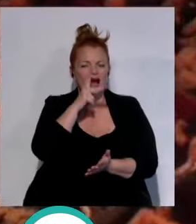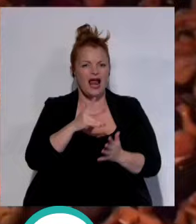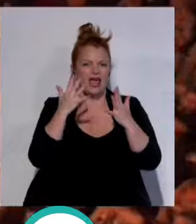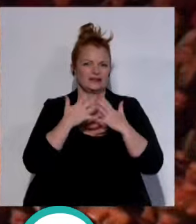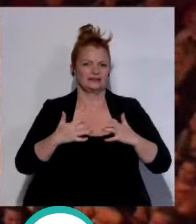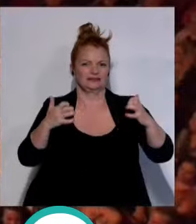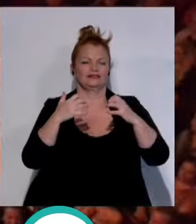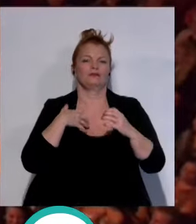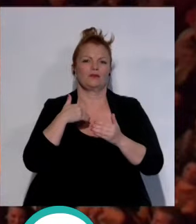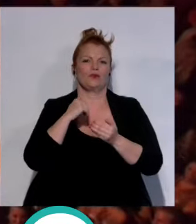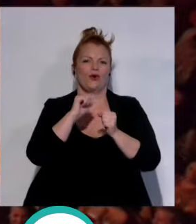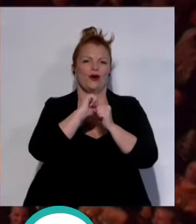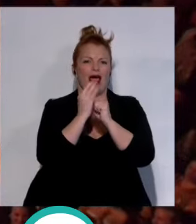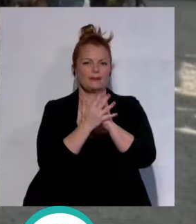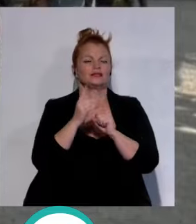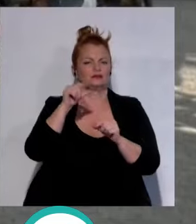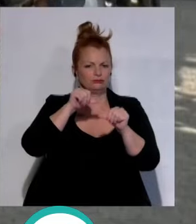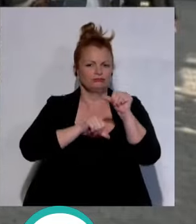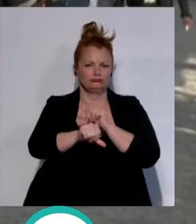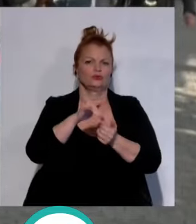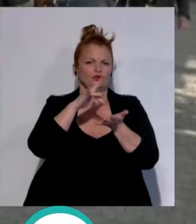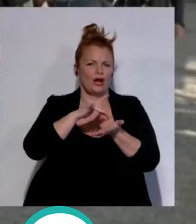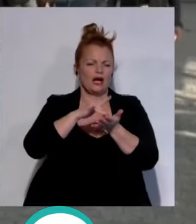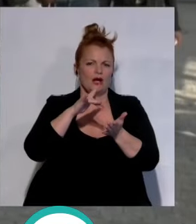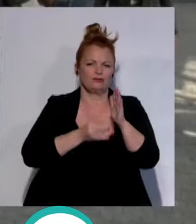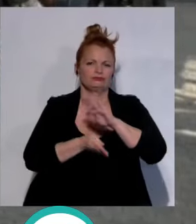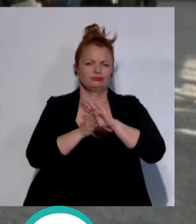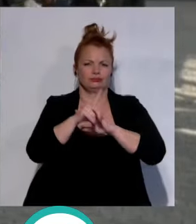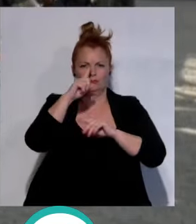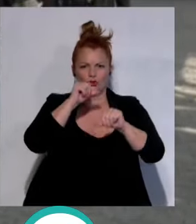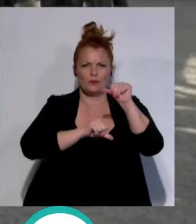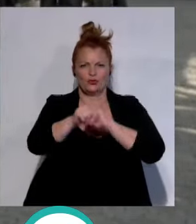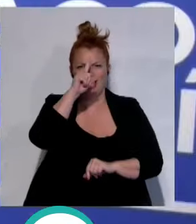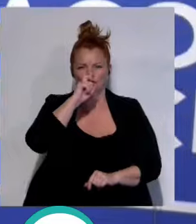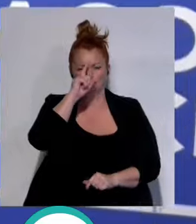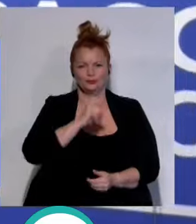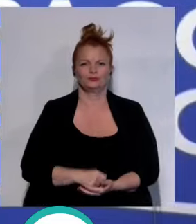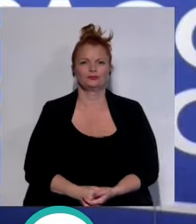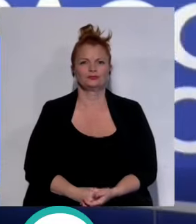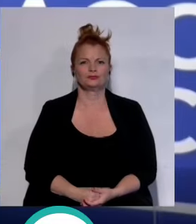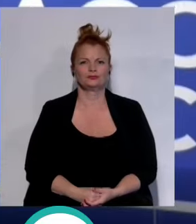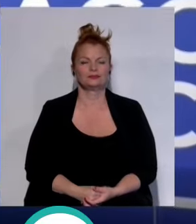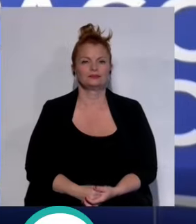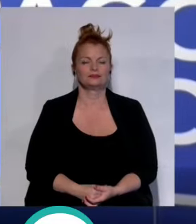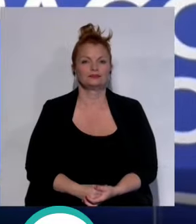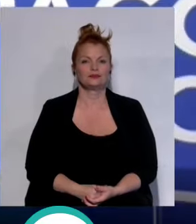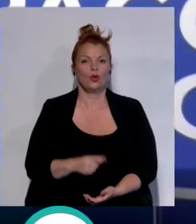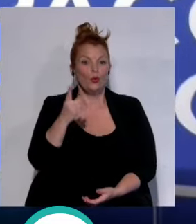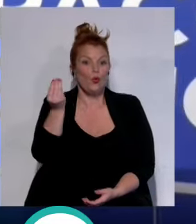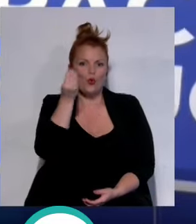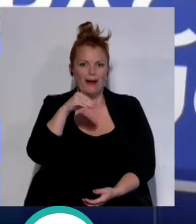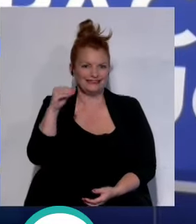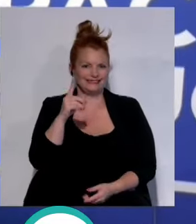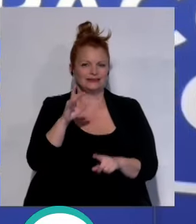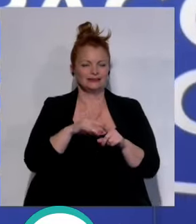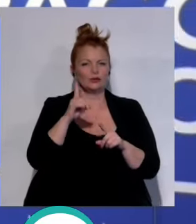Grammys y adelantó que serán muchos más los que acogerá la ciudad en los próximos años. Uno de los grandes eventos, uno más para la